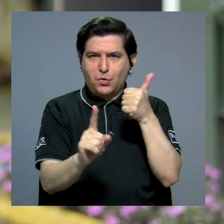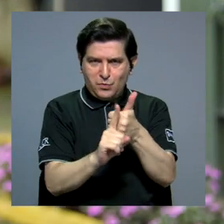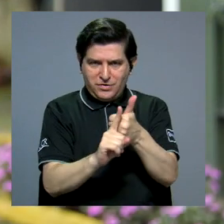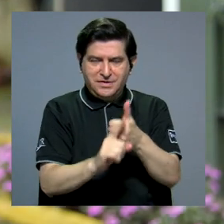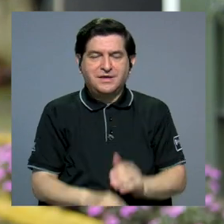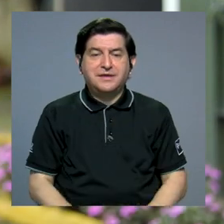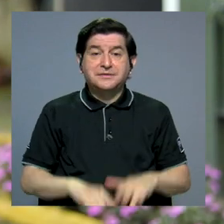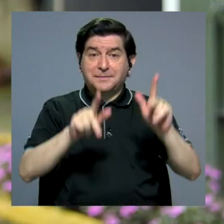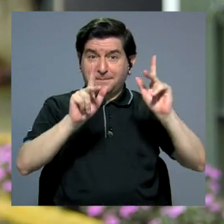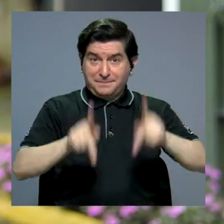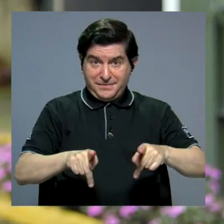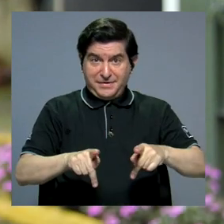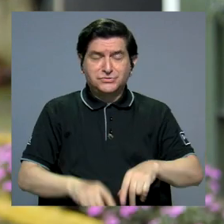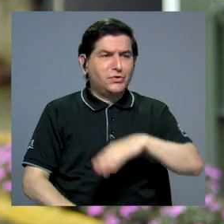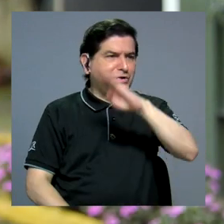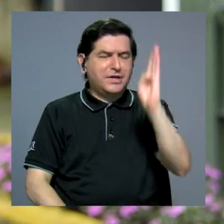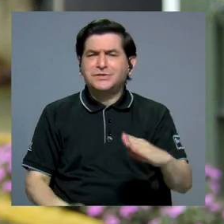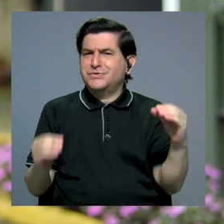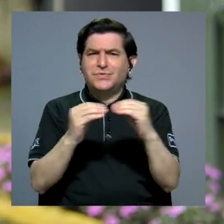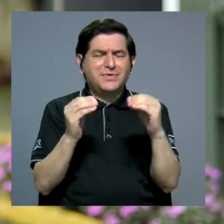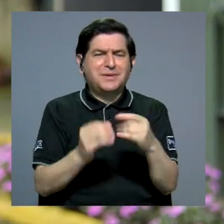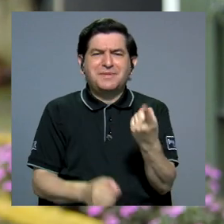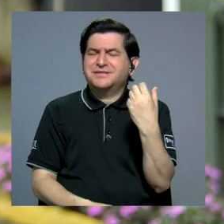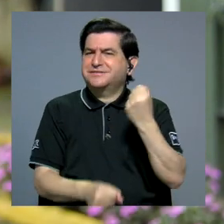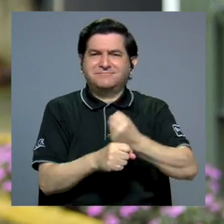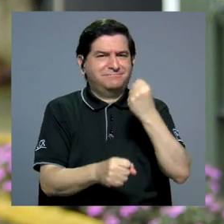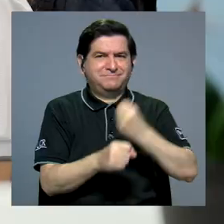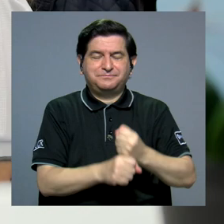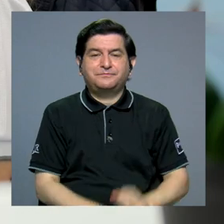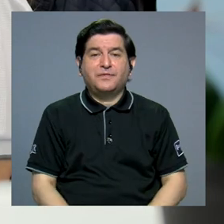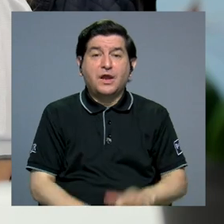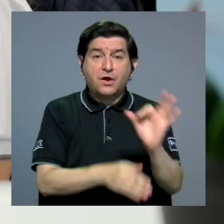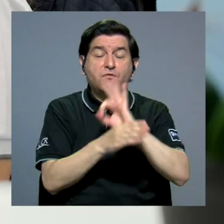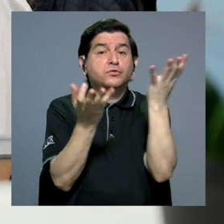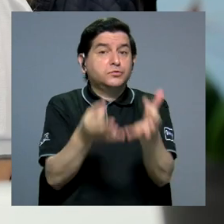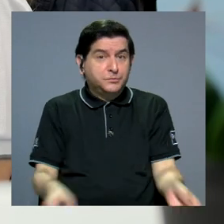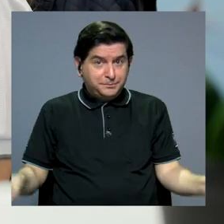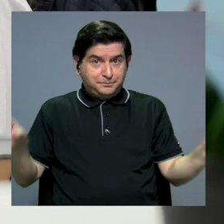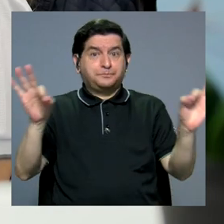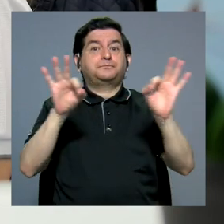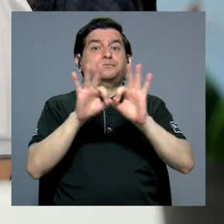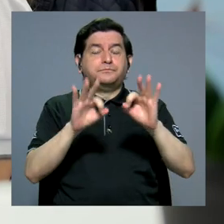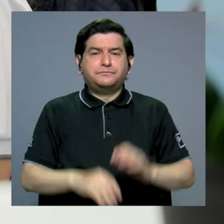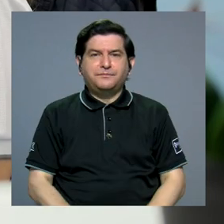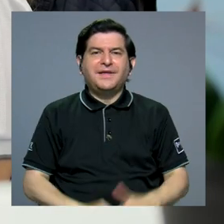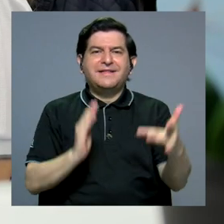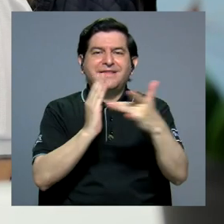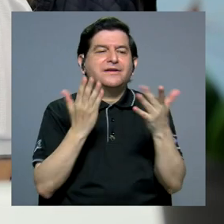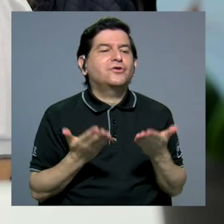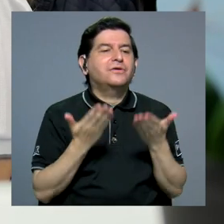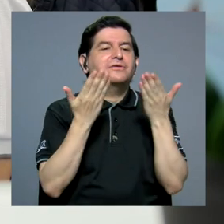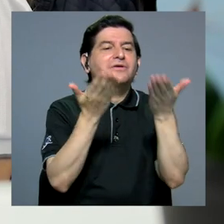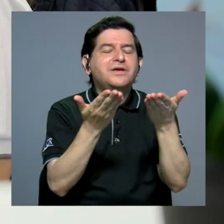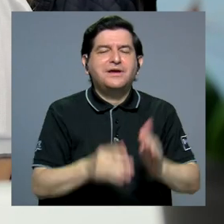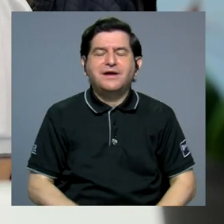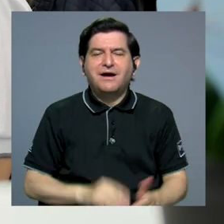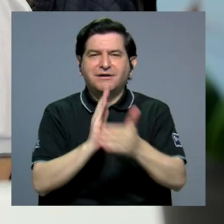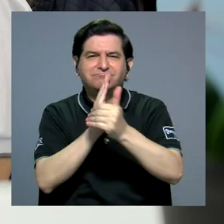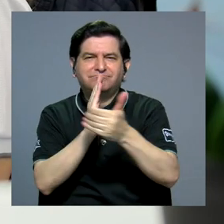para que estas personas nunca más sean desempleadas. Es una función importantísima de llevar tecnología,